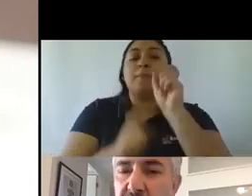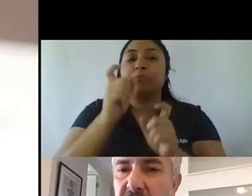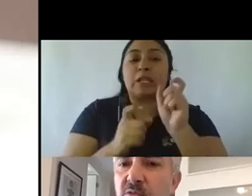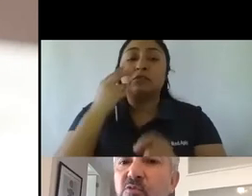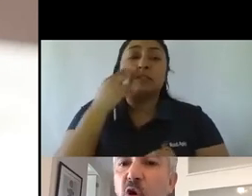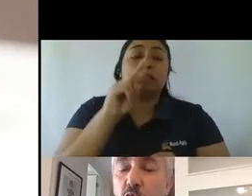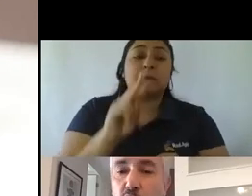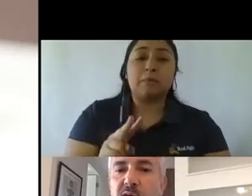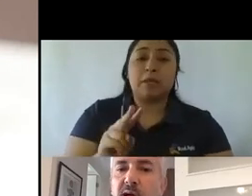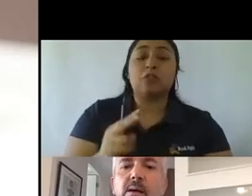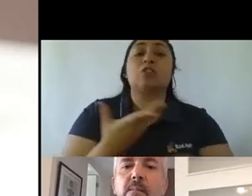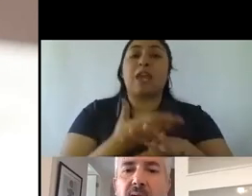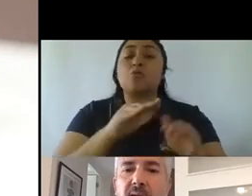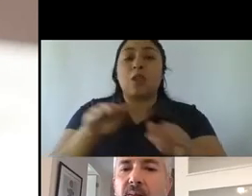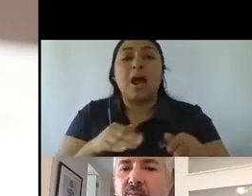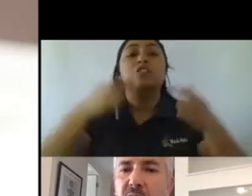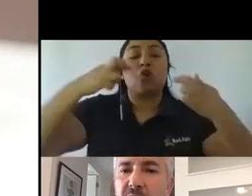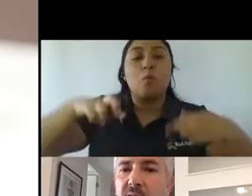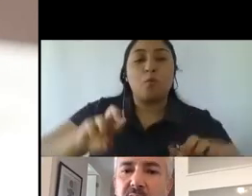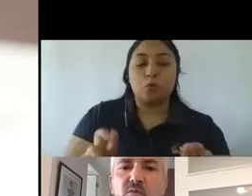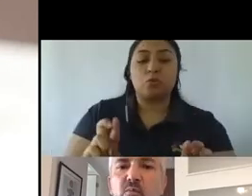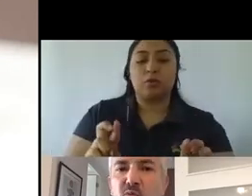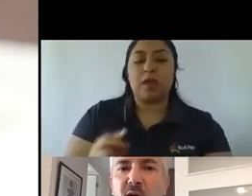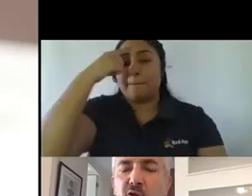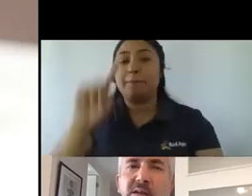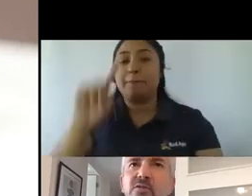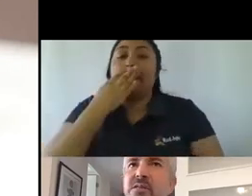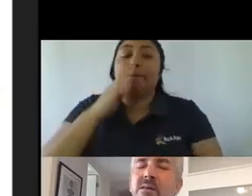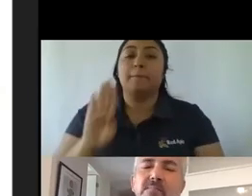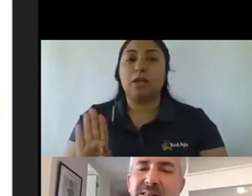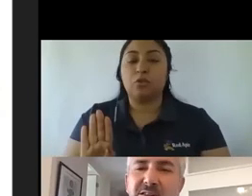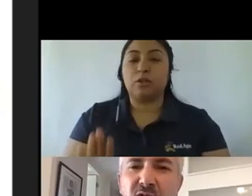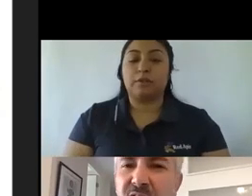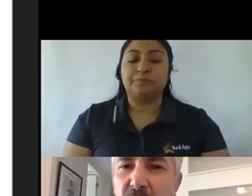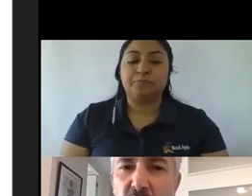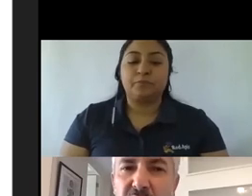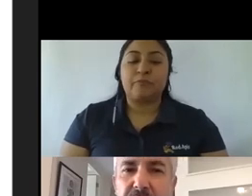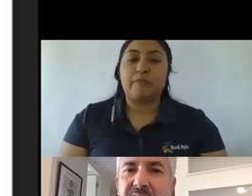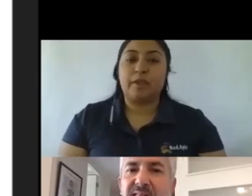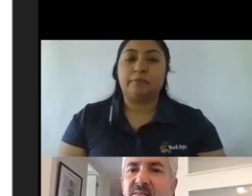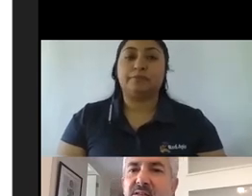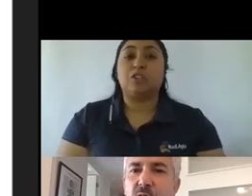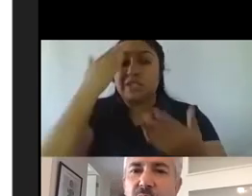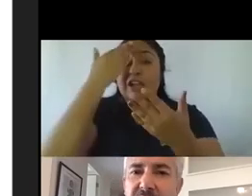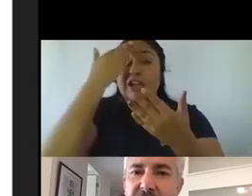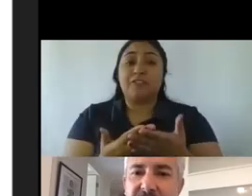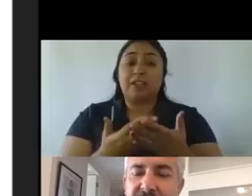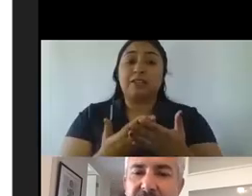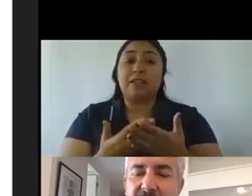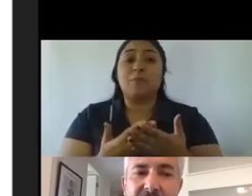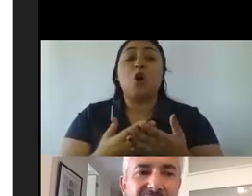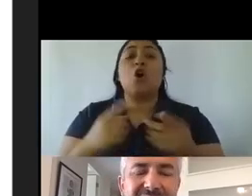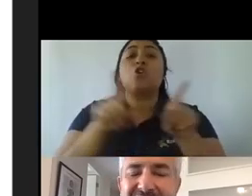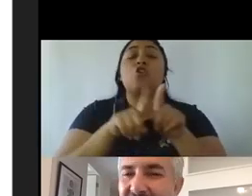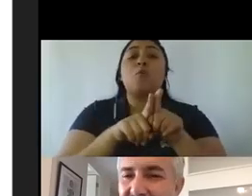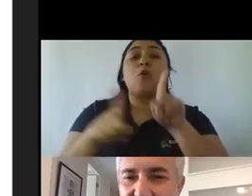hay un buen espacio, una oportunidad para mejorar, ser un poquito mejores. Entonces, parece que nos enfrentamos con una especie de examen sorpresa digital